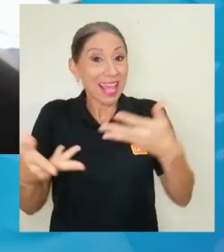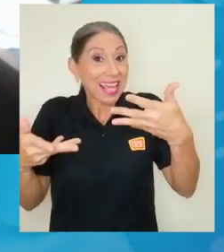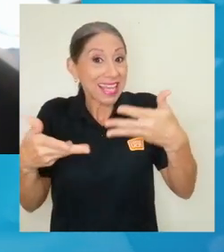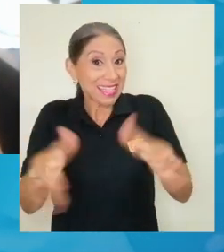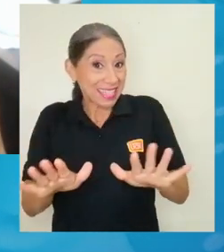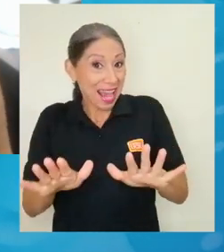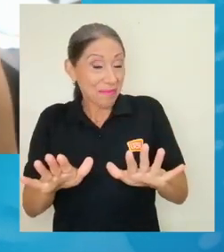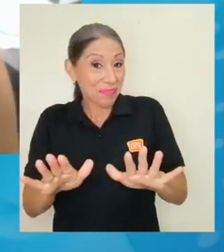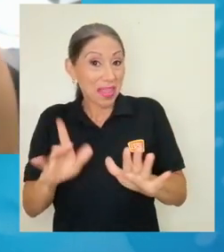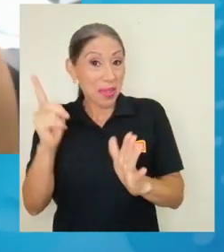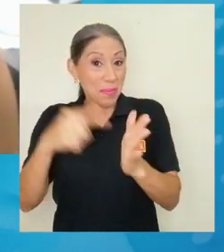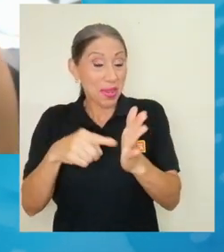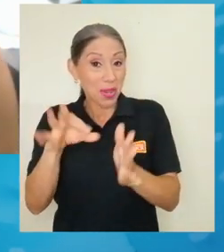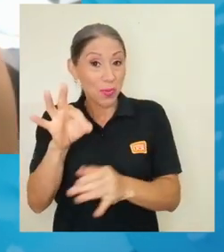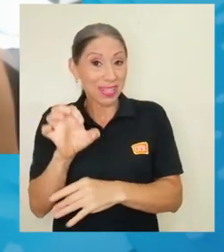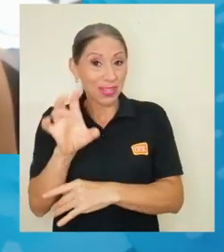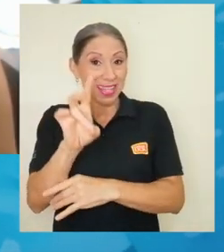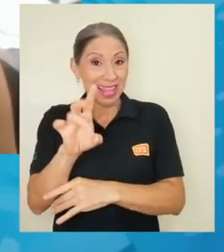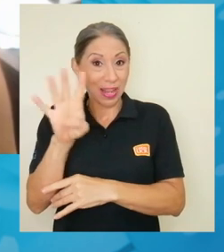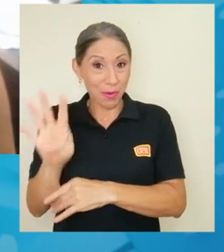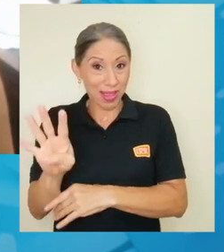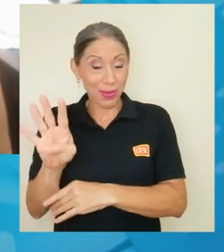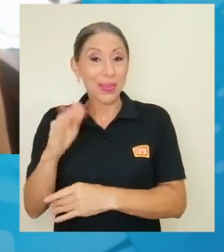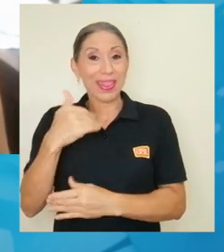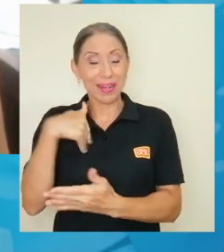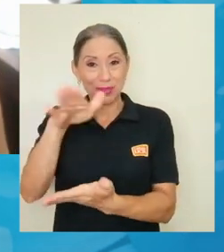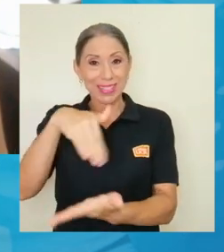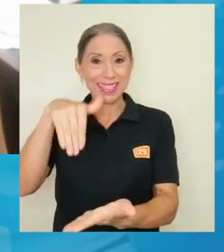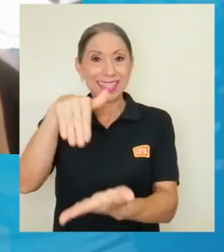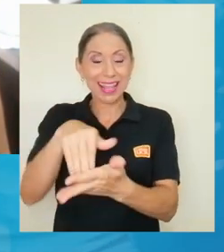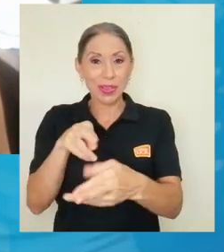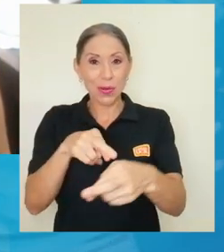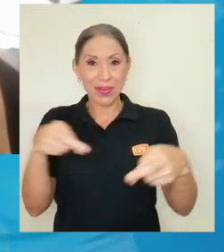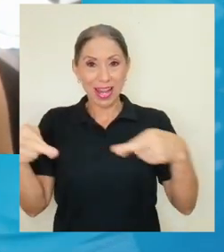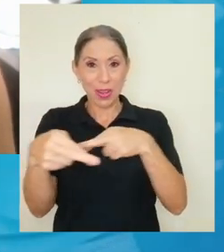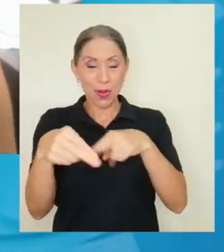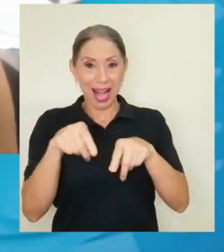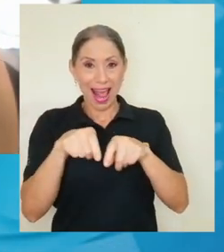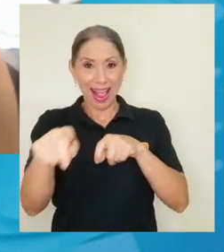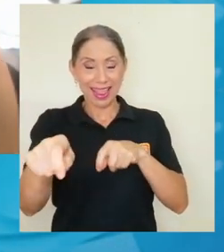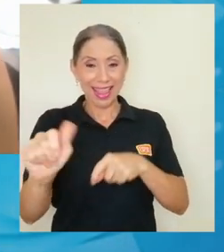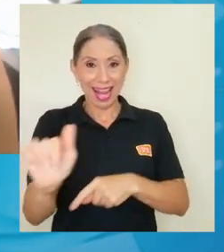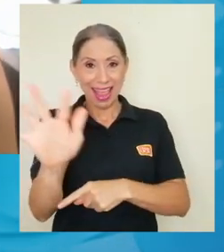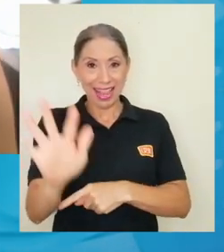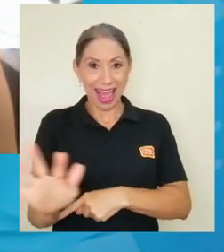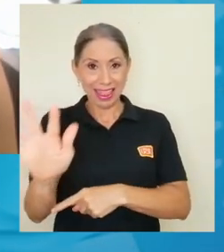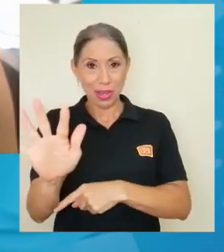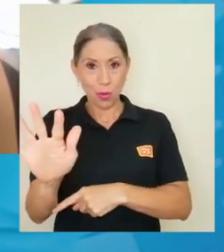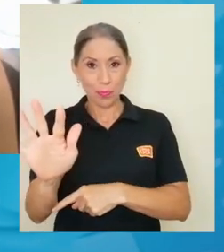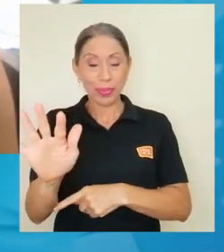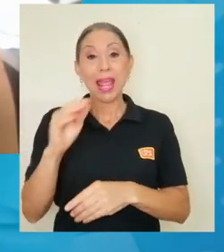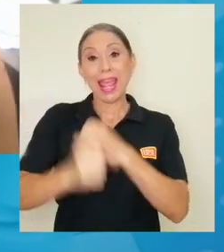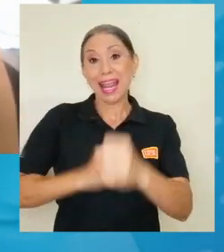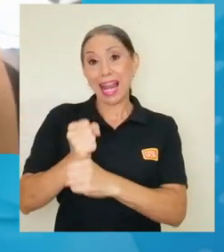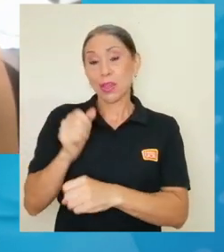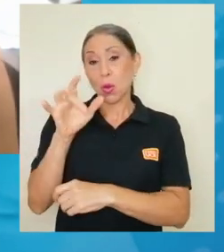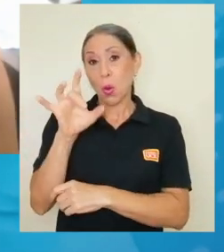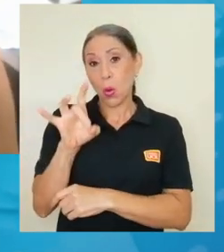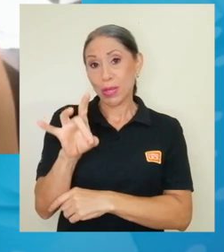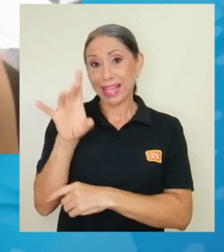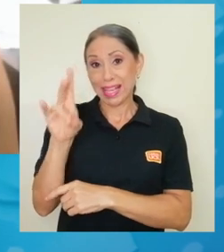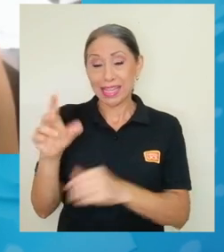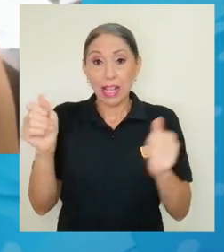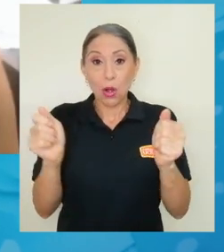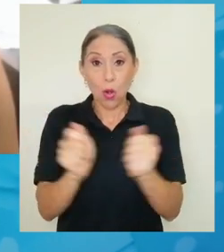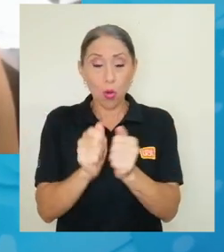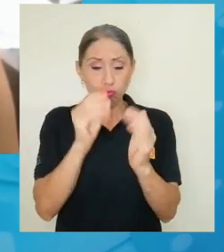74 cuando tenemos centro regional del Atlántico y es en el 87 con una